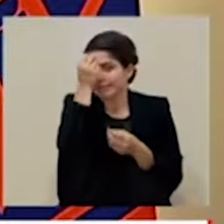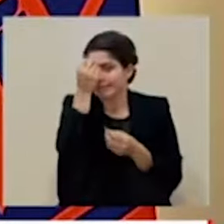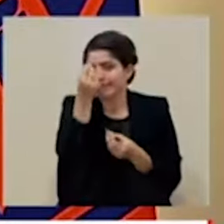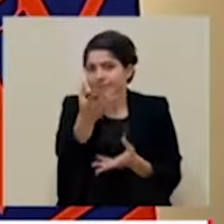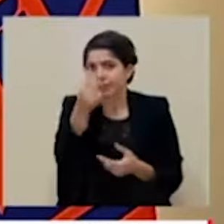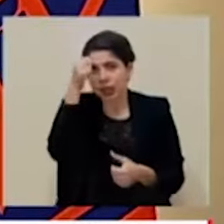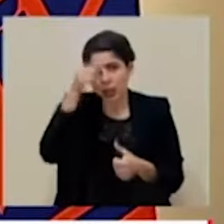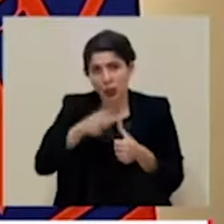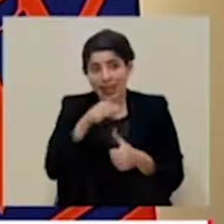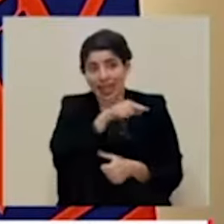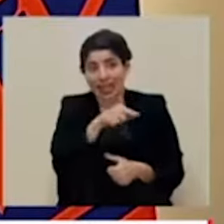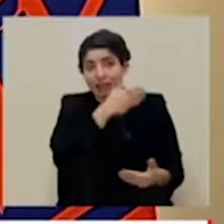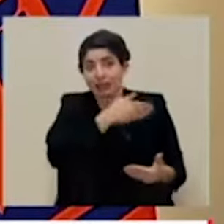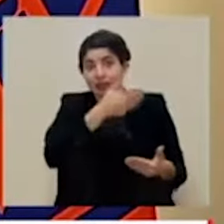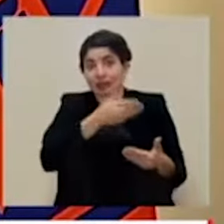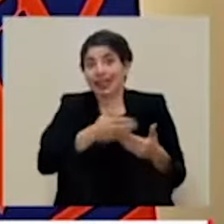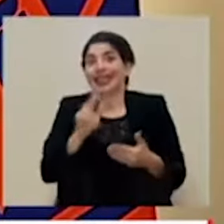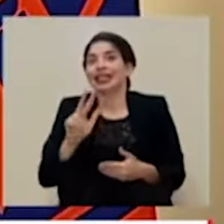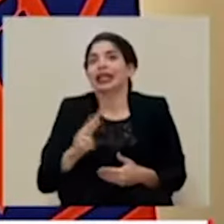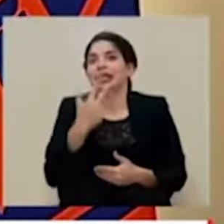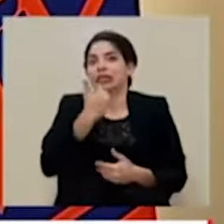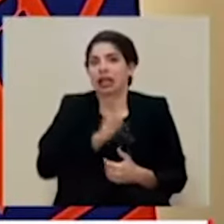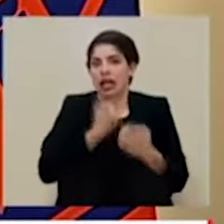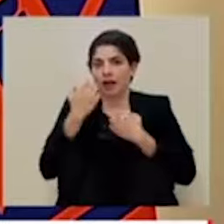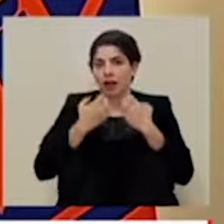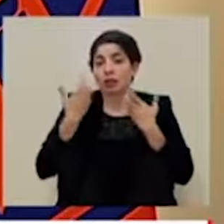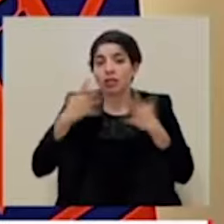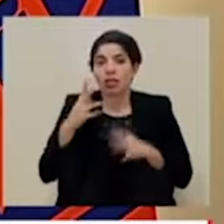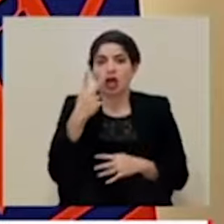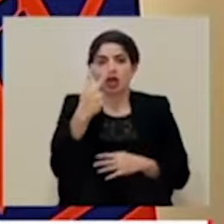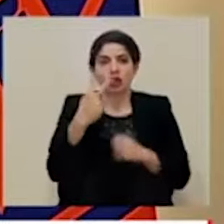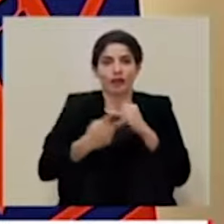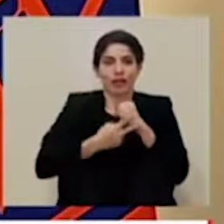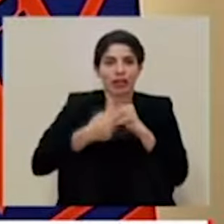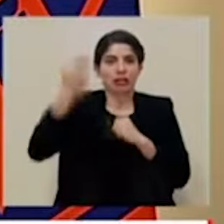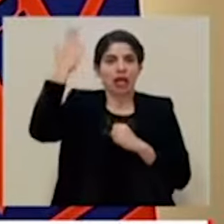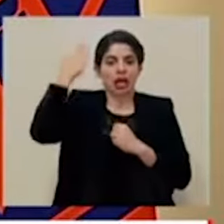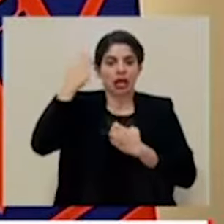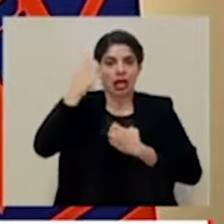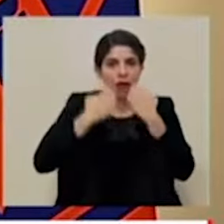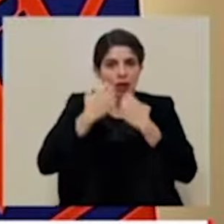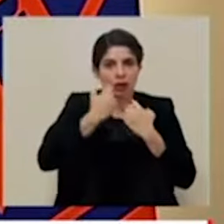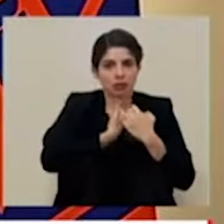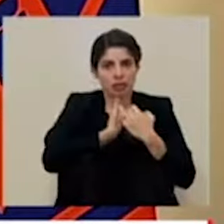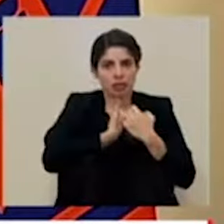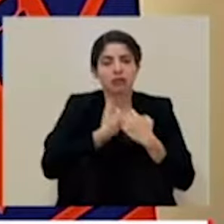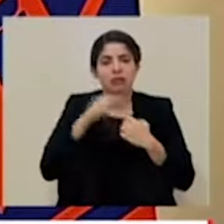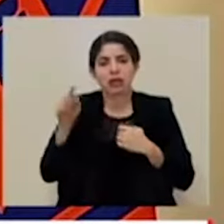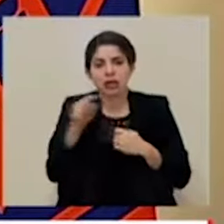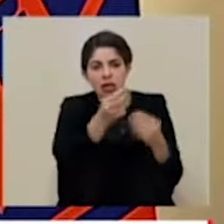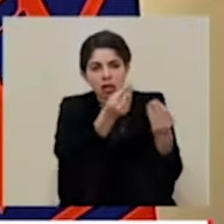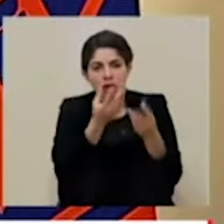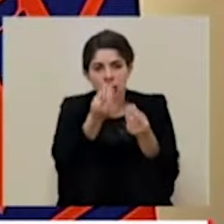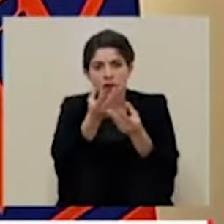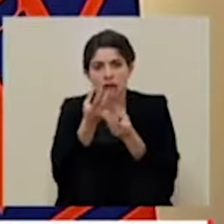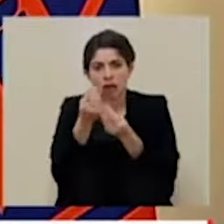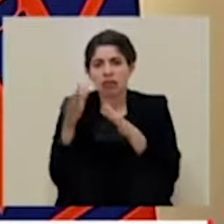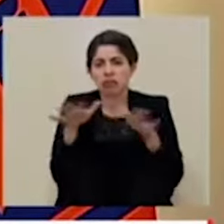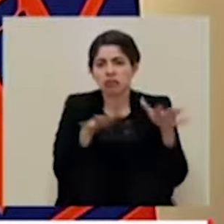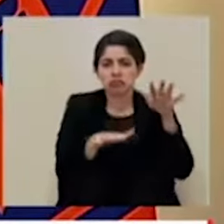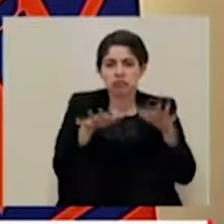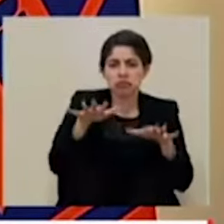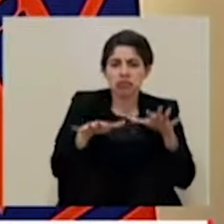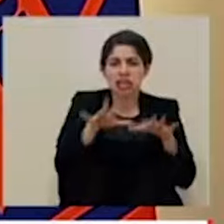autoevaluación, hemos tenido dos autoevaluaciones anteriores con un total de reportes que oscilan entre los